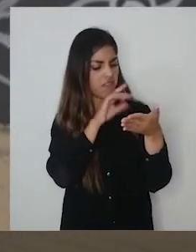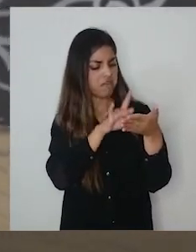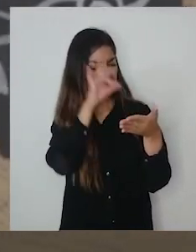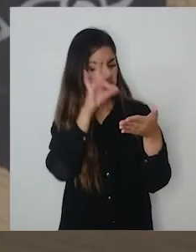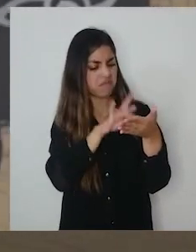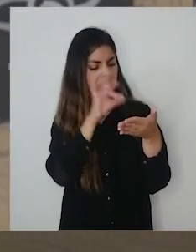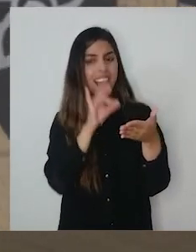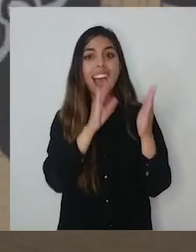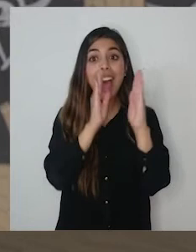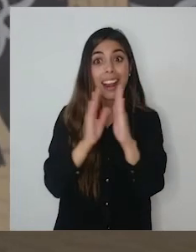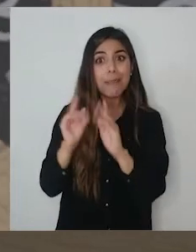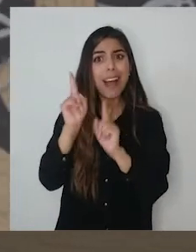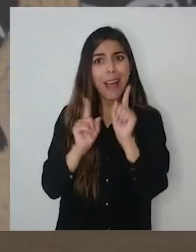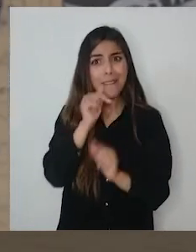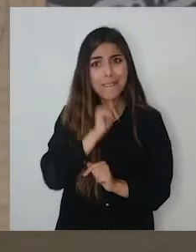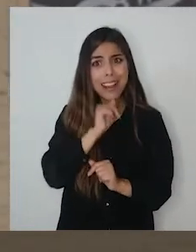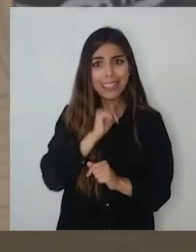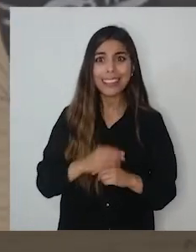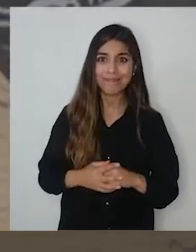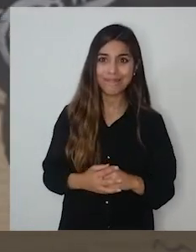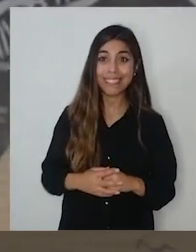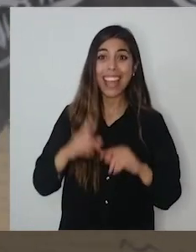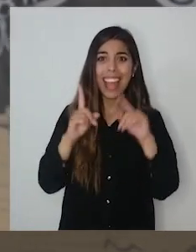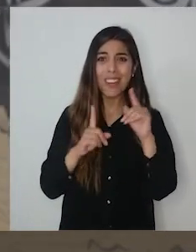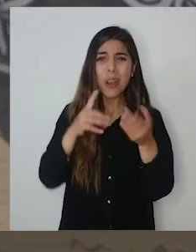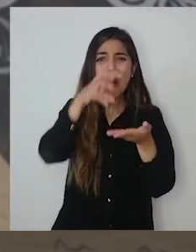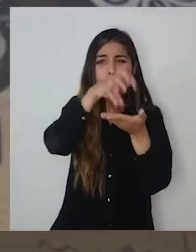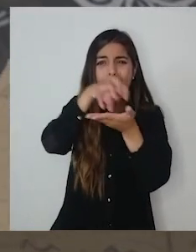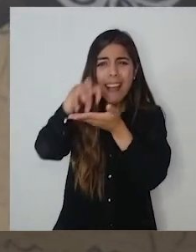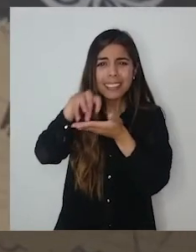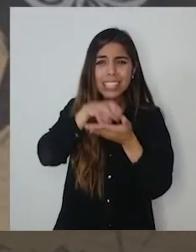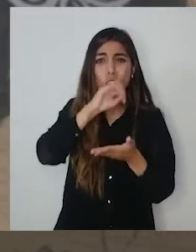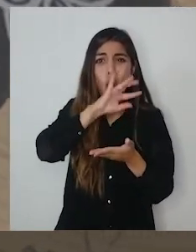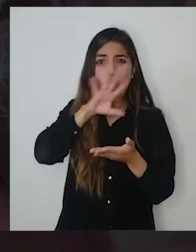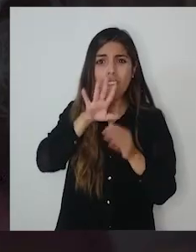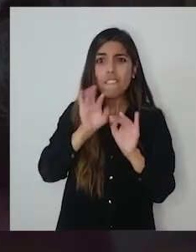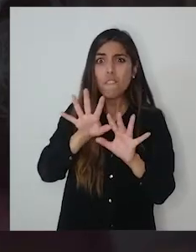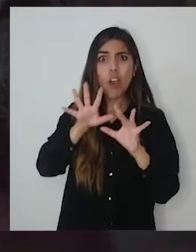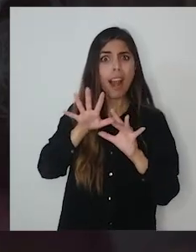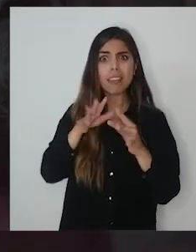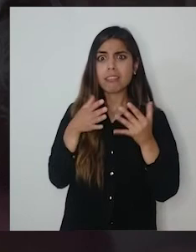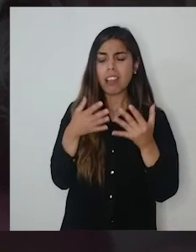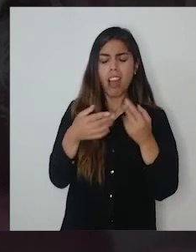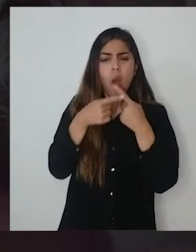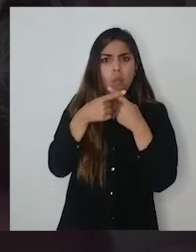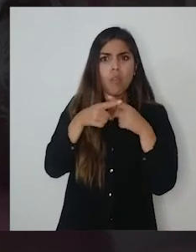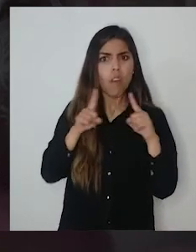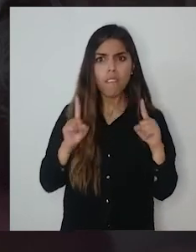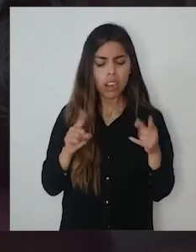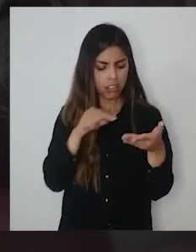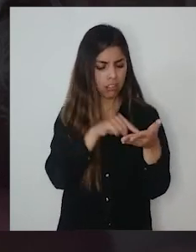rearmar esa figura que falta. Había unas manchas de color muy intenso, pero muy